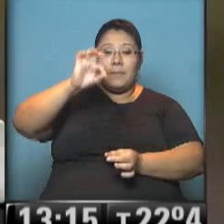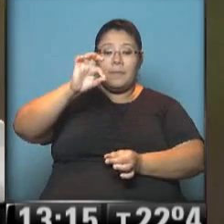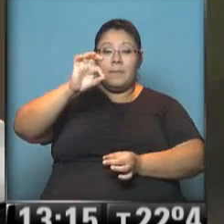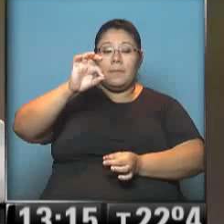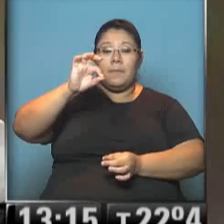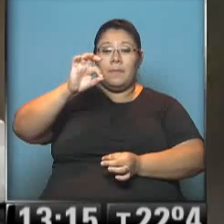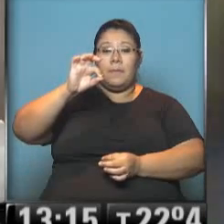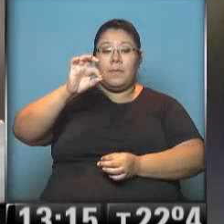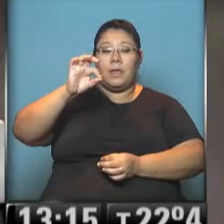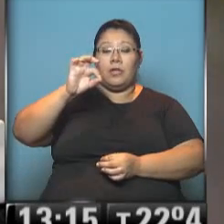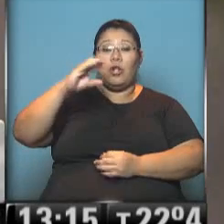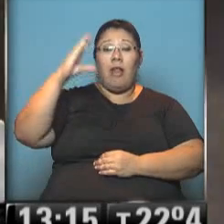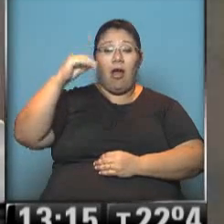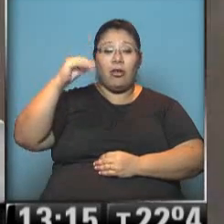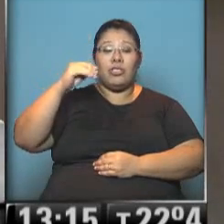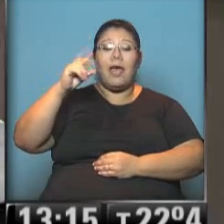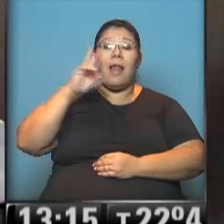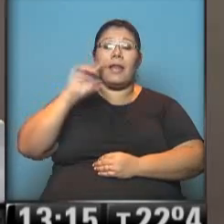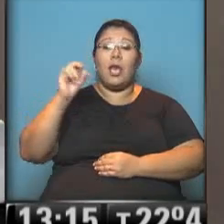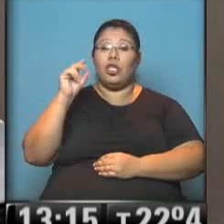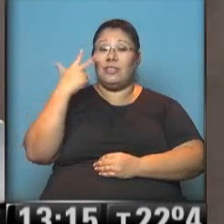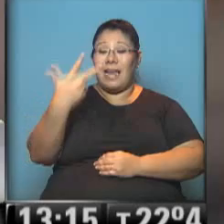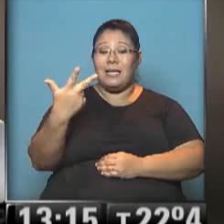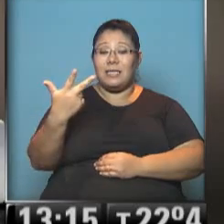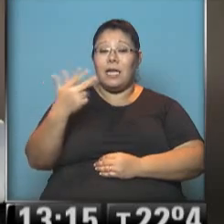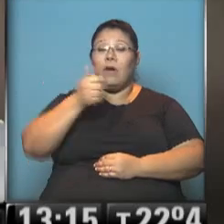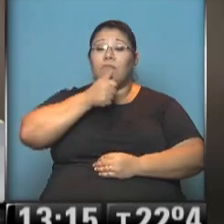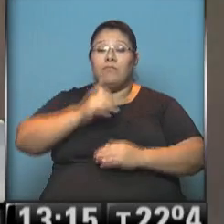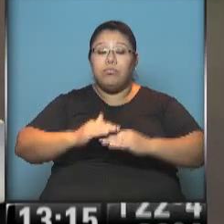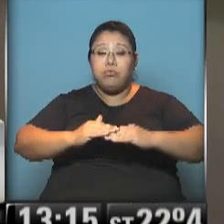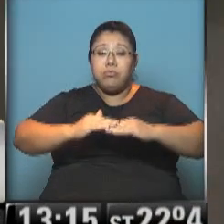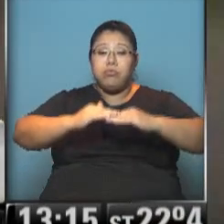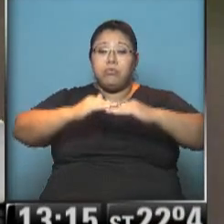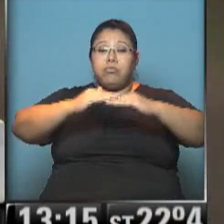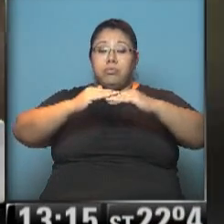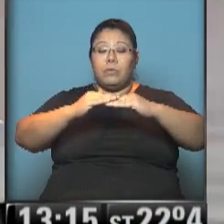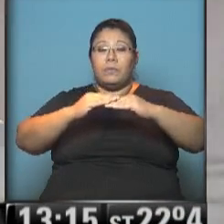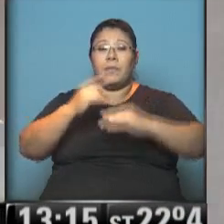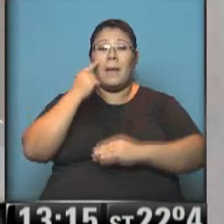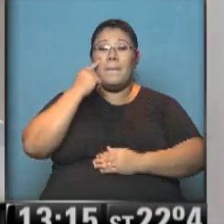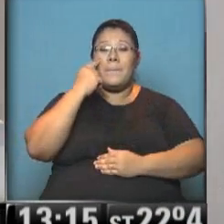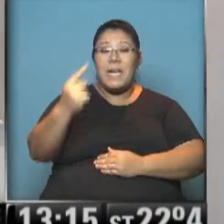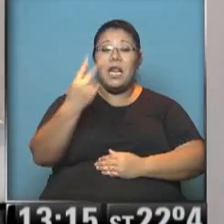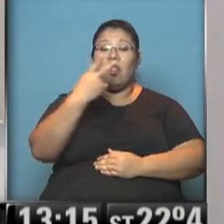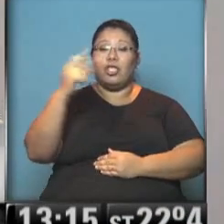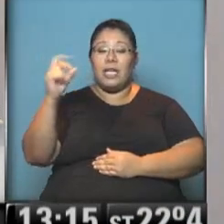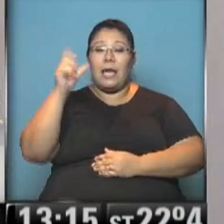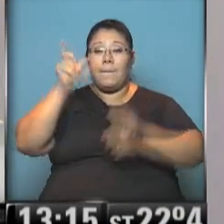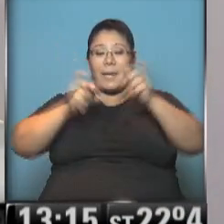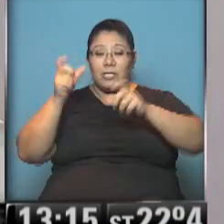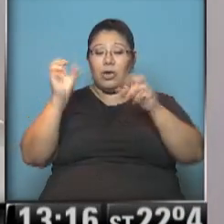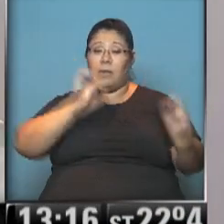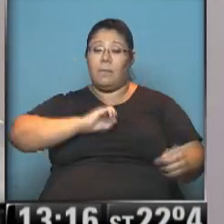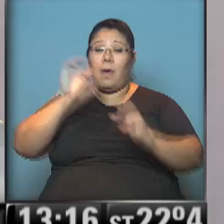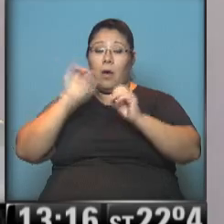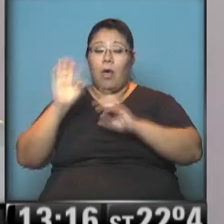provocó la crecida del río Tercero y de acuerdo a datos oficiales hay 1200 evacuados en la provincia. Muy compleja la situación